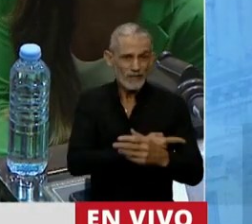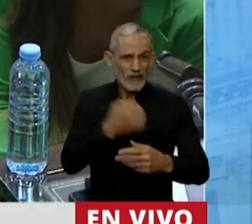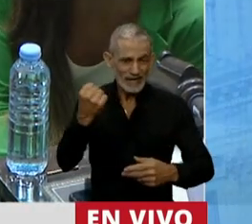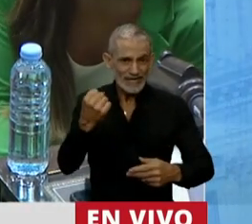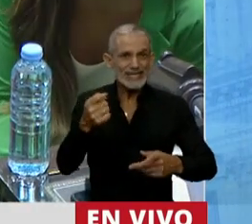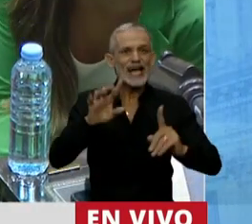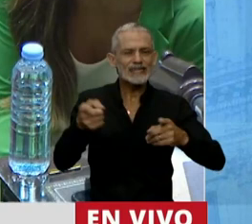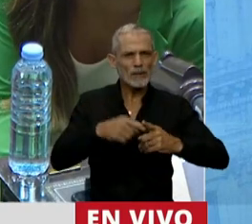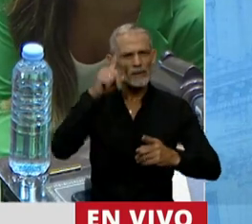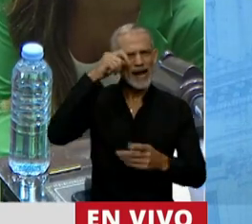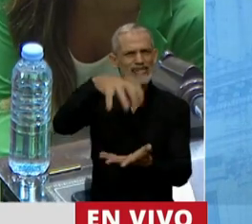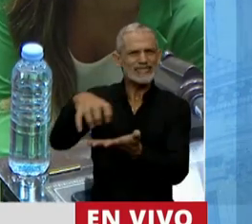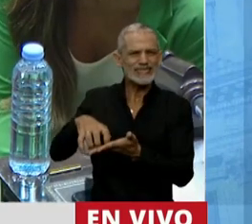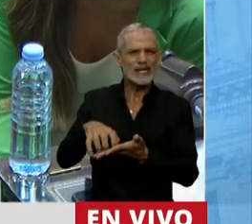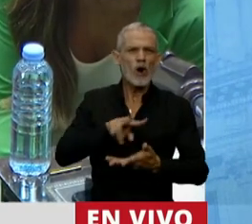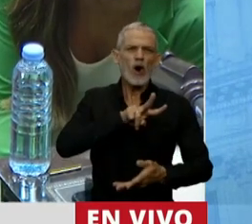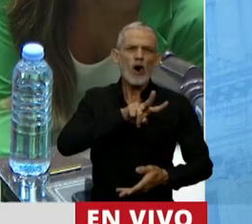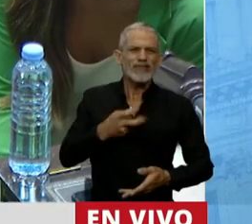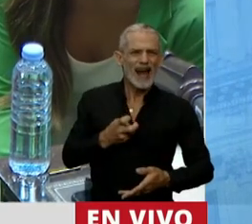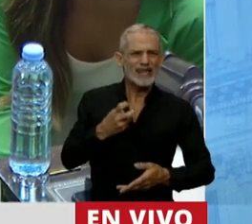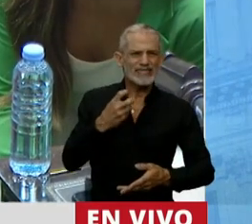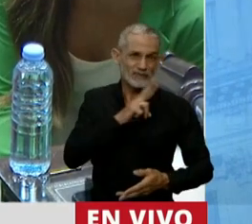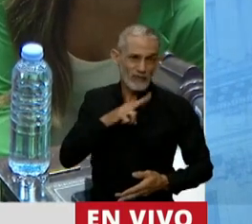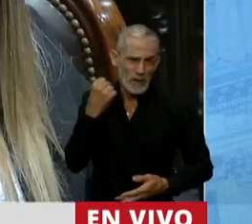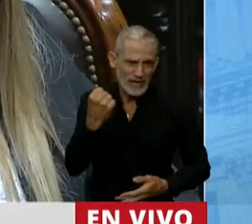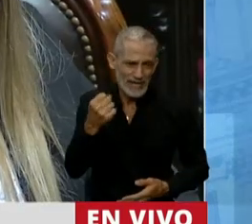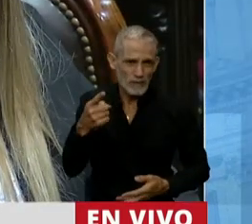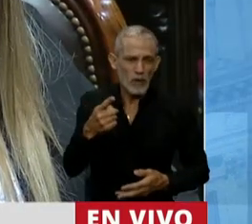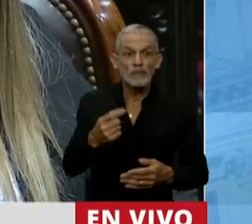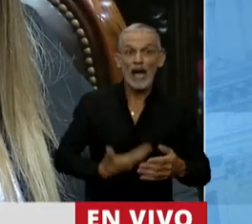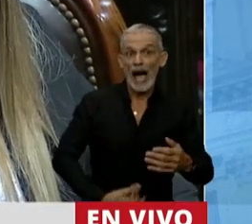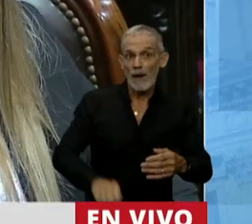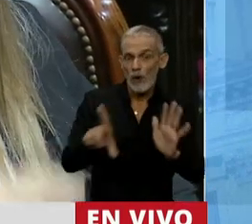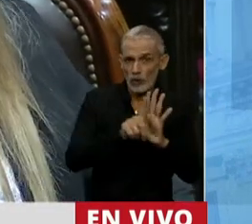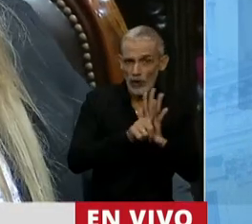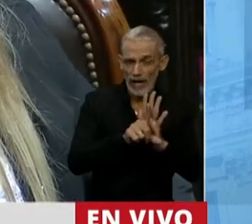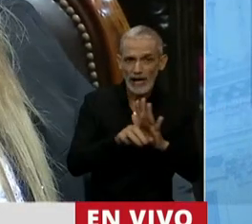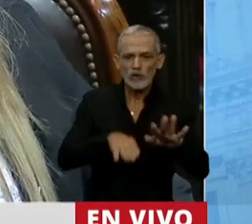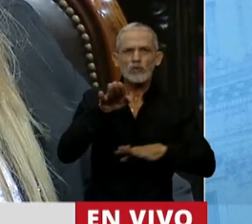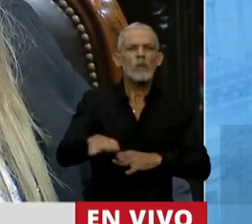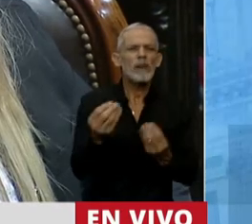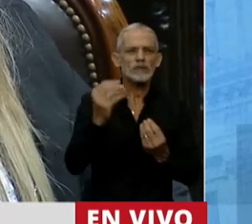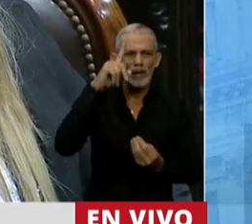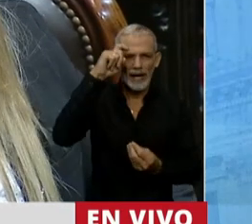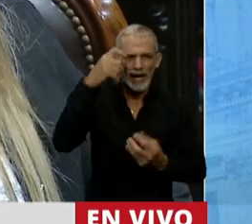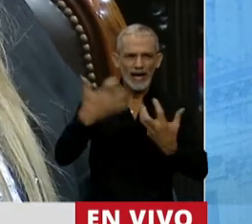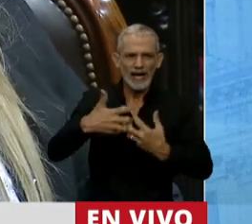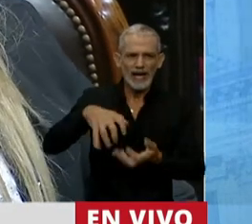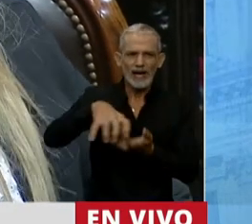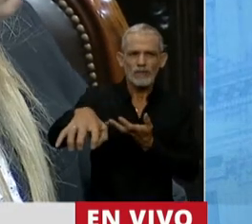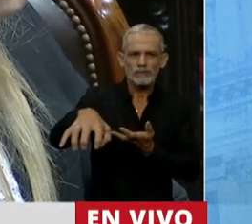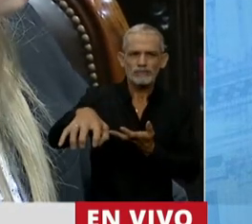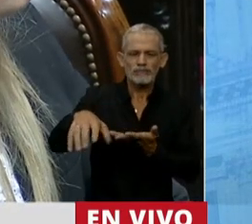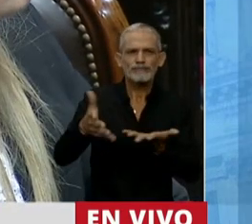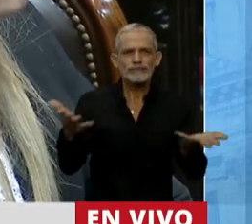para el sistema sanitario el transfeminismo. El aborto legal es un paso clave hacia un sistema sanitario y político